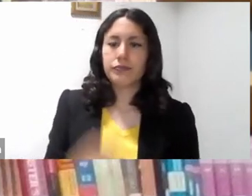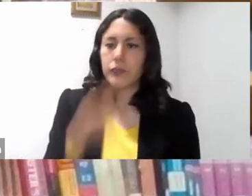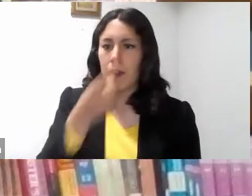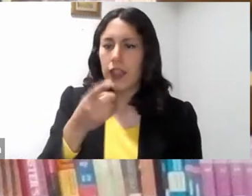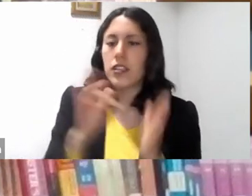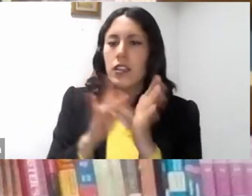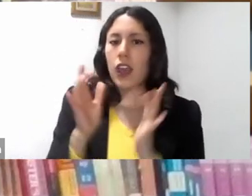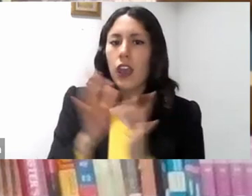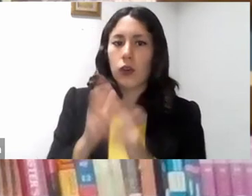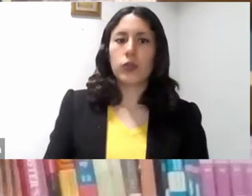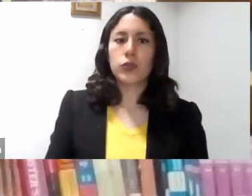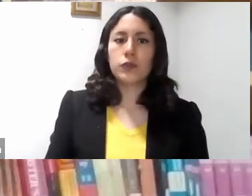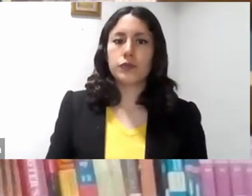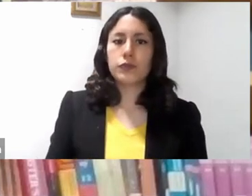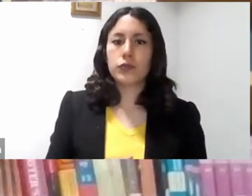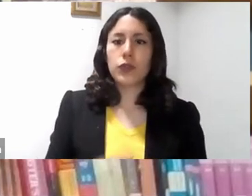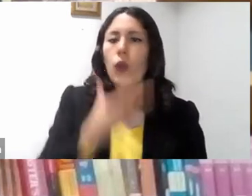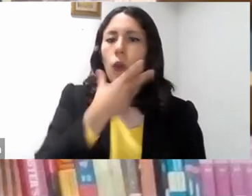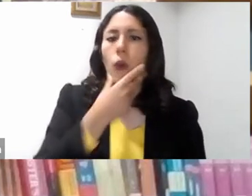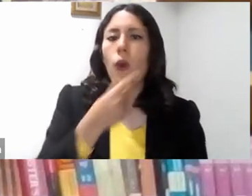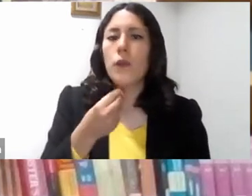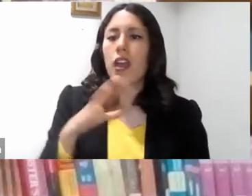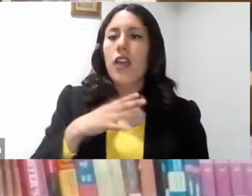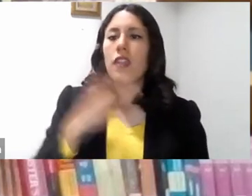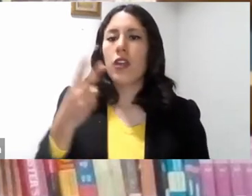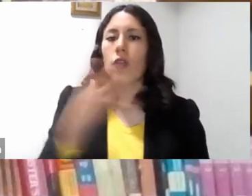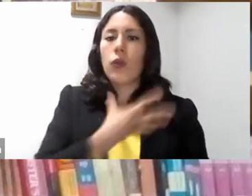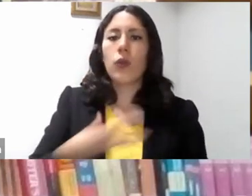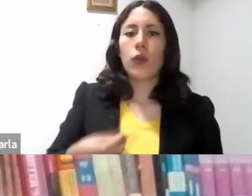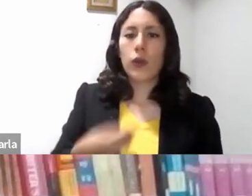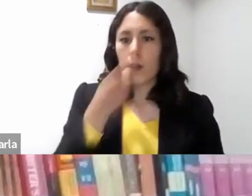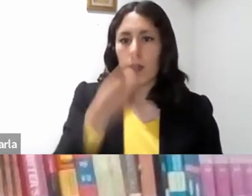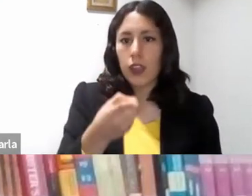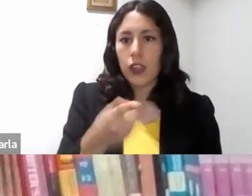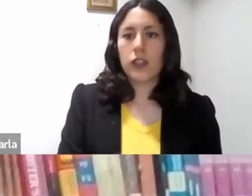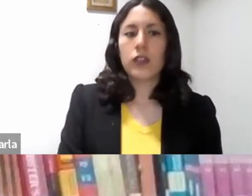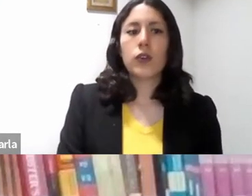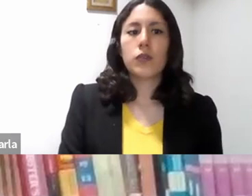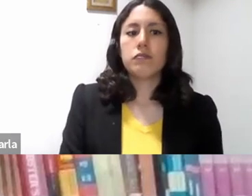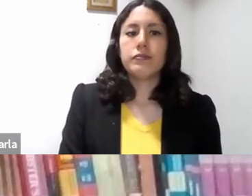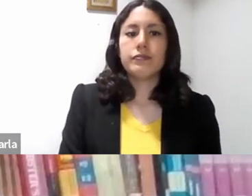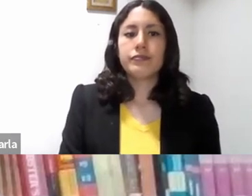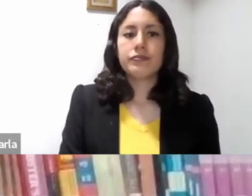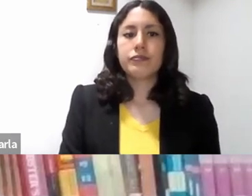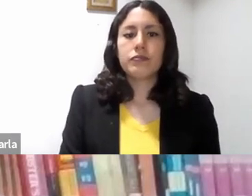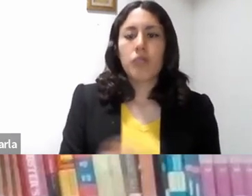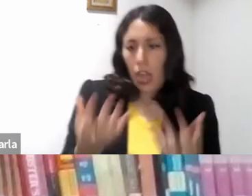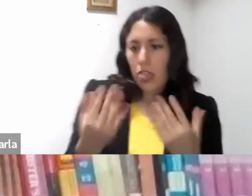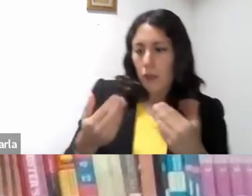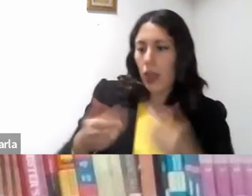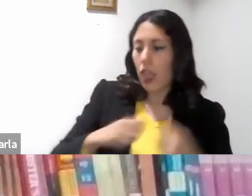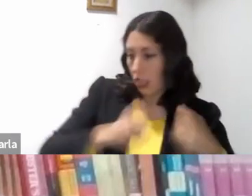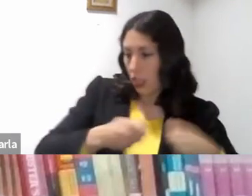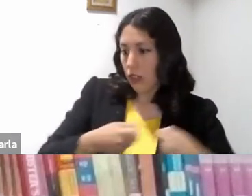dame la parte de la herencia que me toca. Y él les repartió los bienes. No muchos días después, el